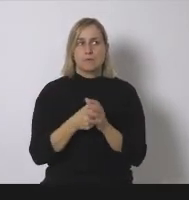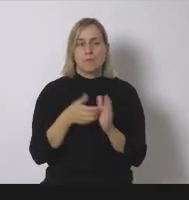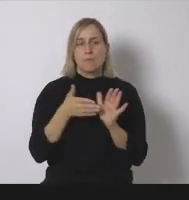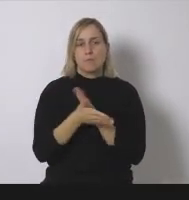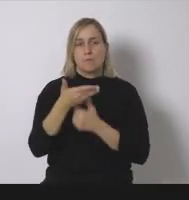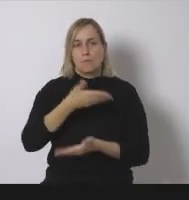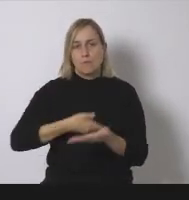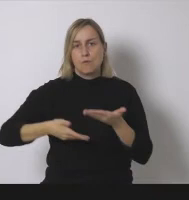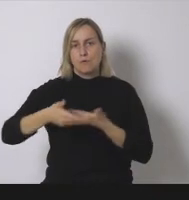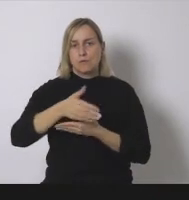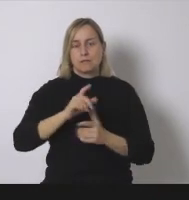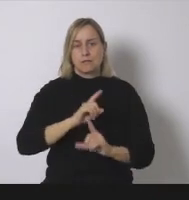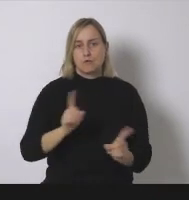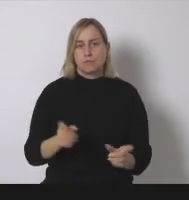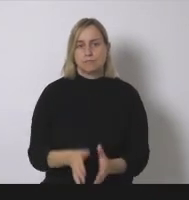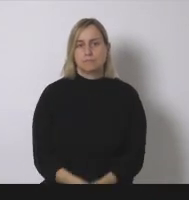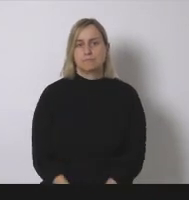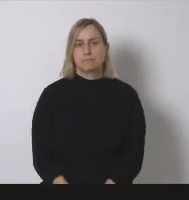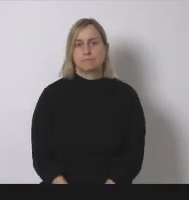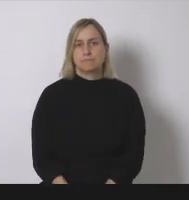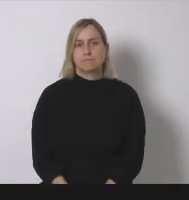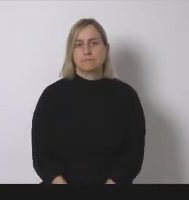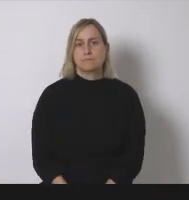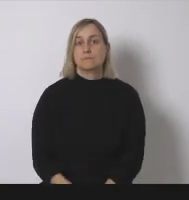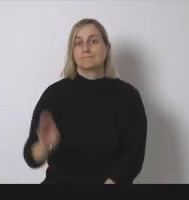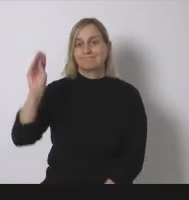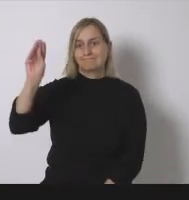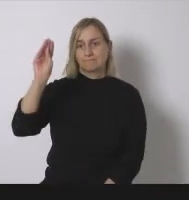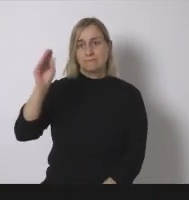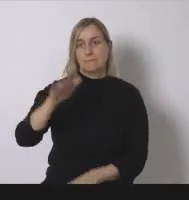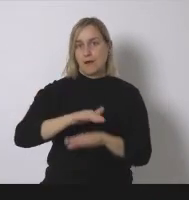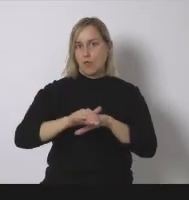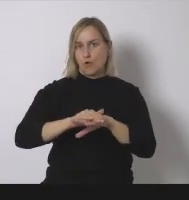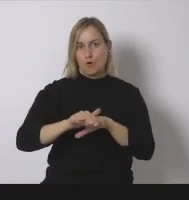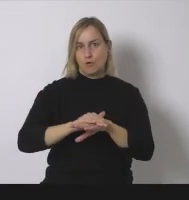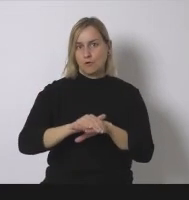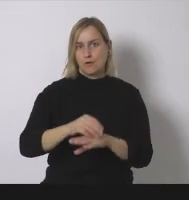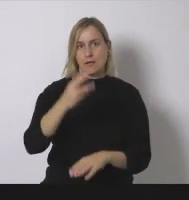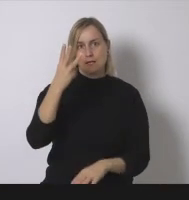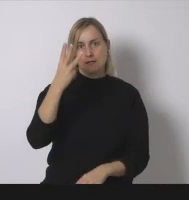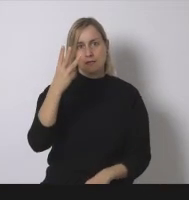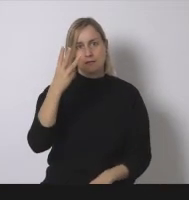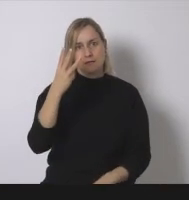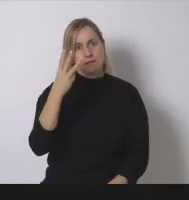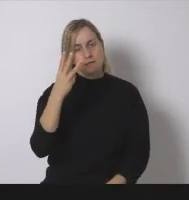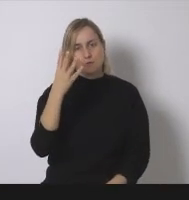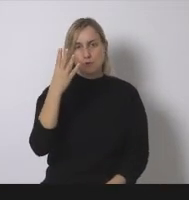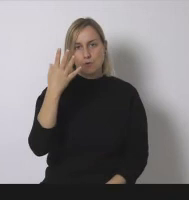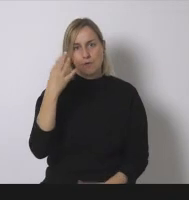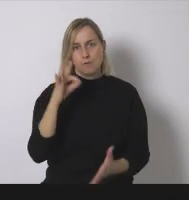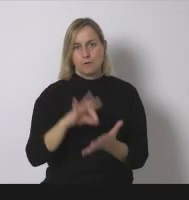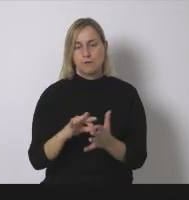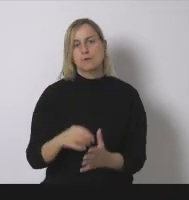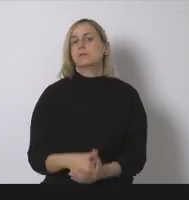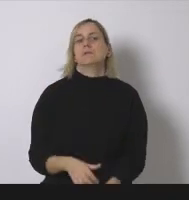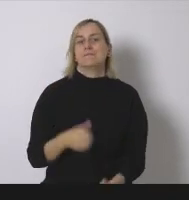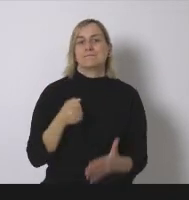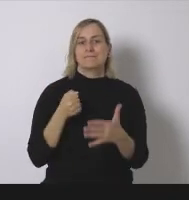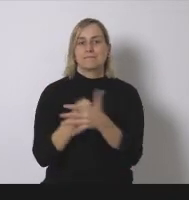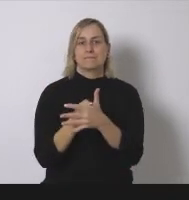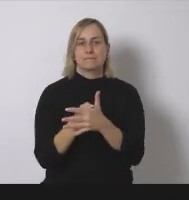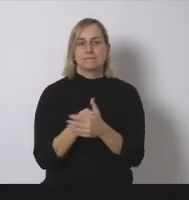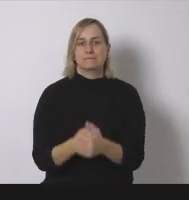Alejandro perdona te quedarían 3, 4, 5 minutitos a lo sumo vaya vale bueno pues si no